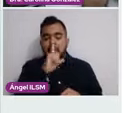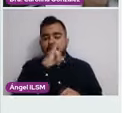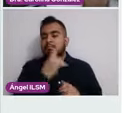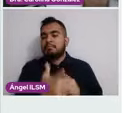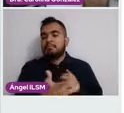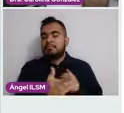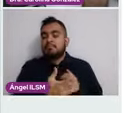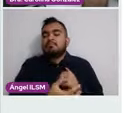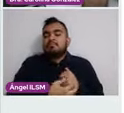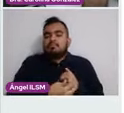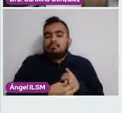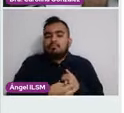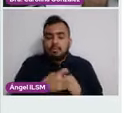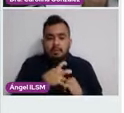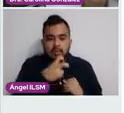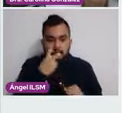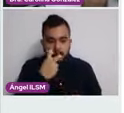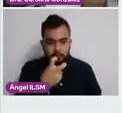Siguiente.